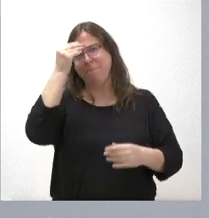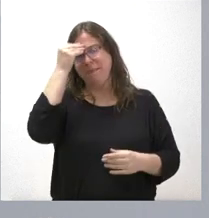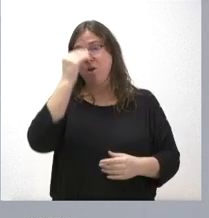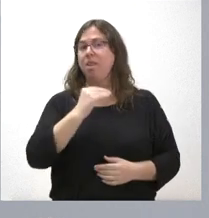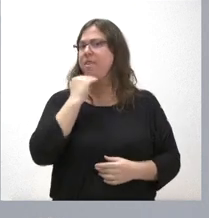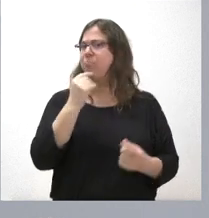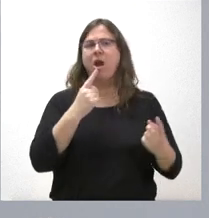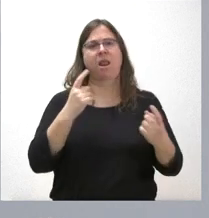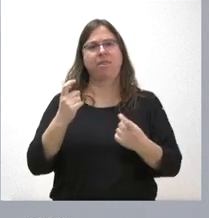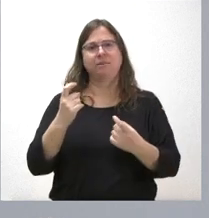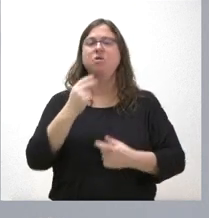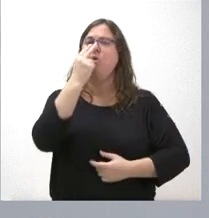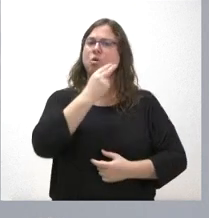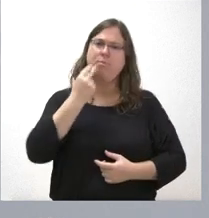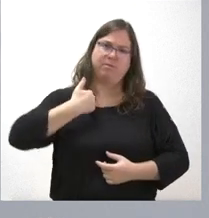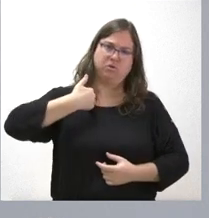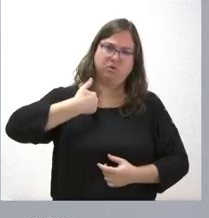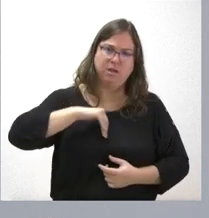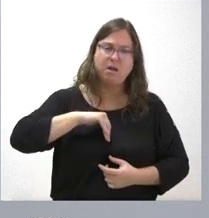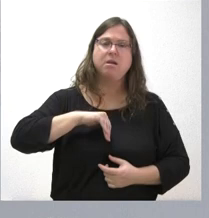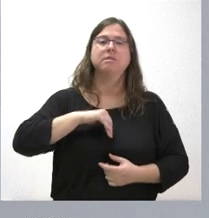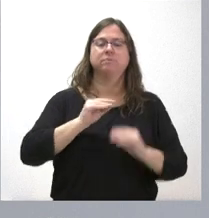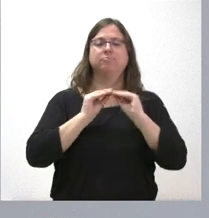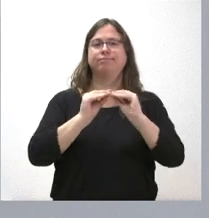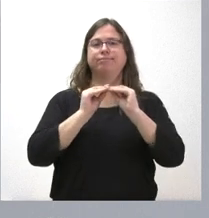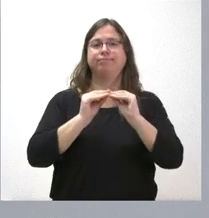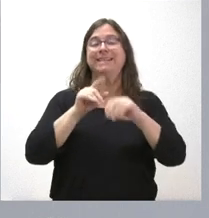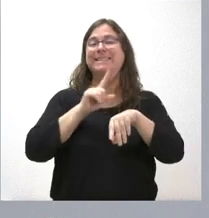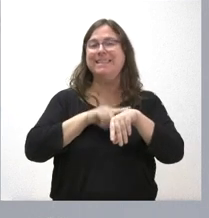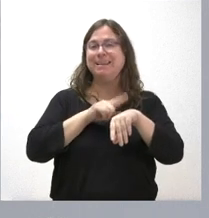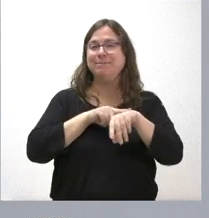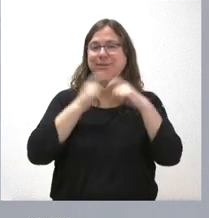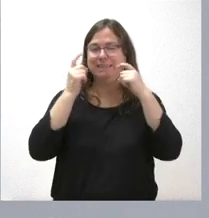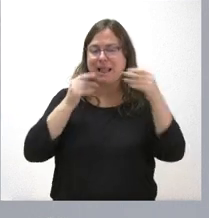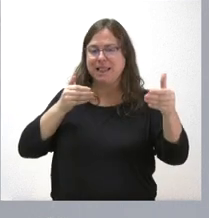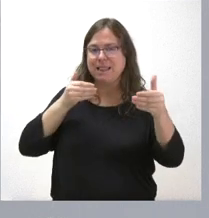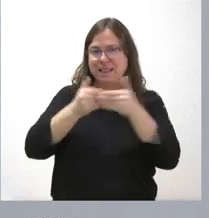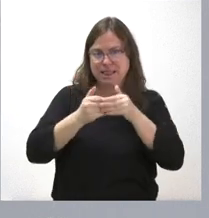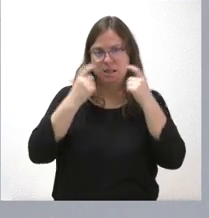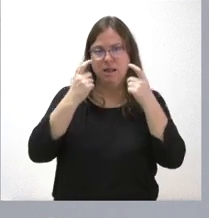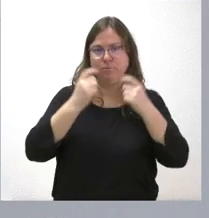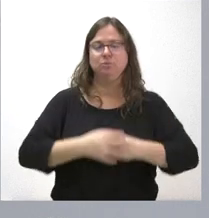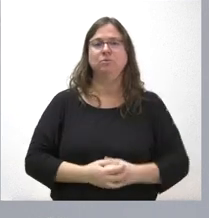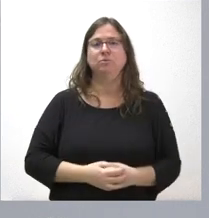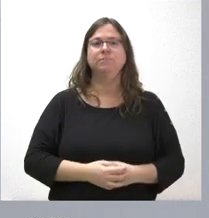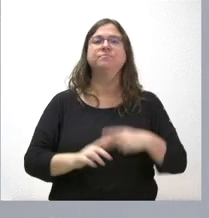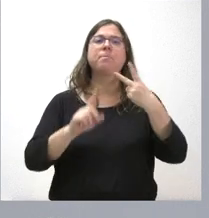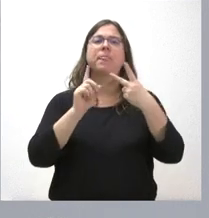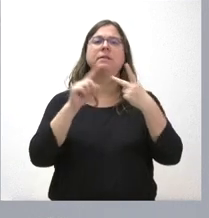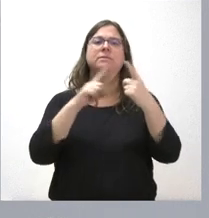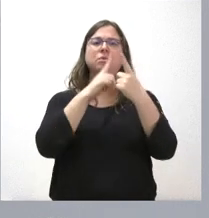precisa que nos hemos comprometido y que la vamos a desarrollar en el tiempo más breve posible el segundo